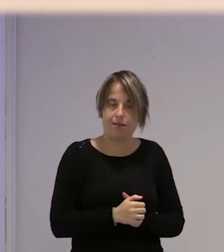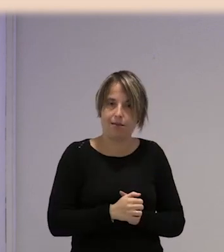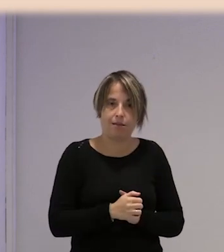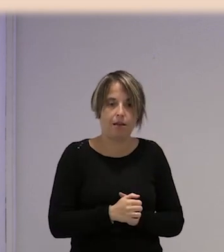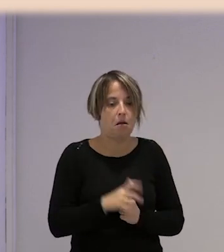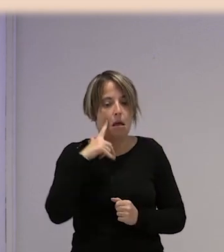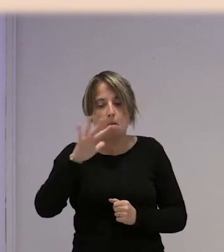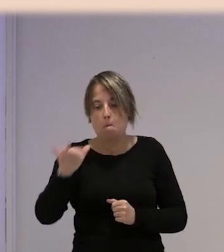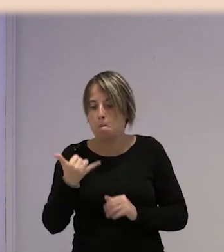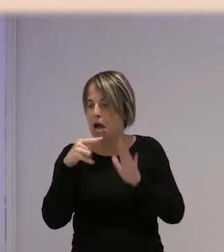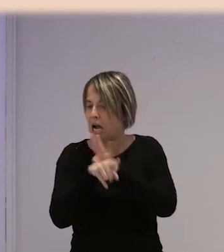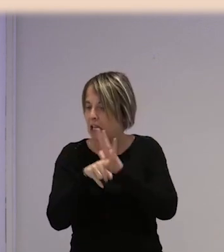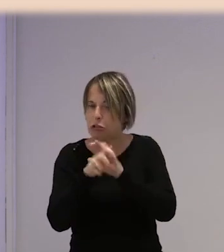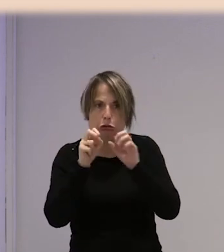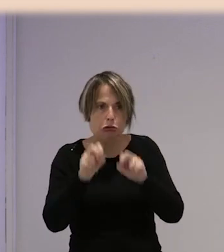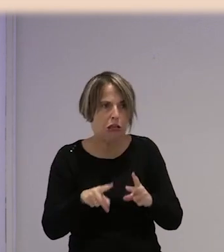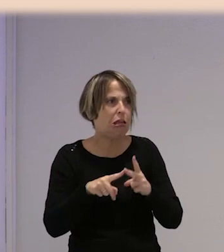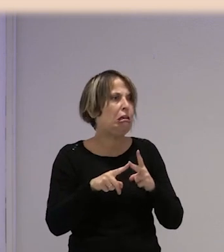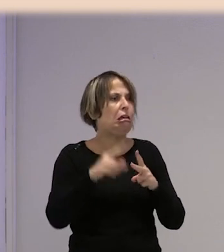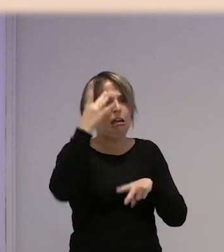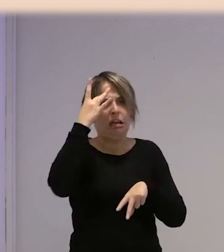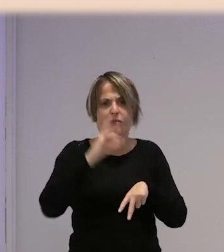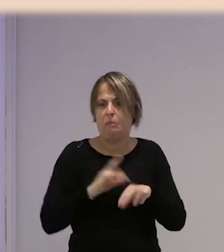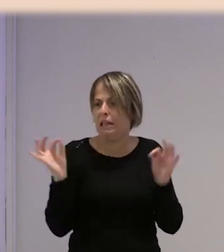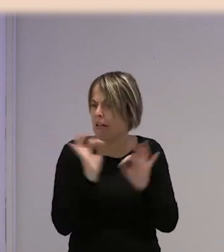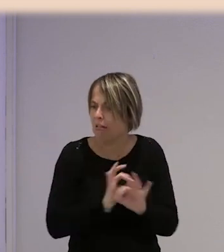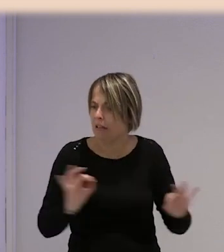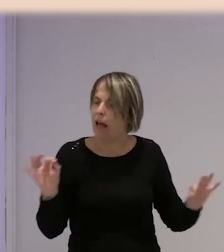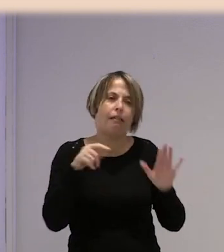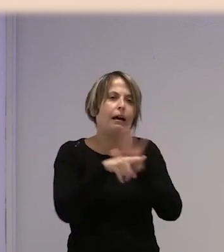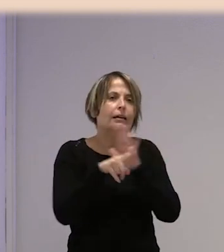gestionan baja por enfermedad, ni le gestionan absolutamente nada.